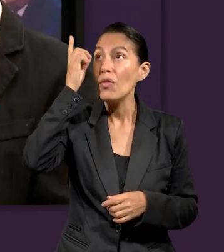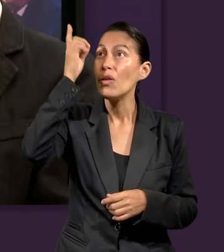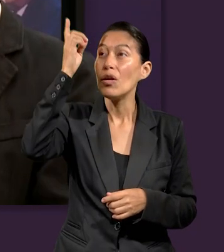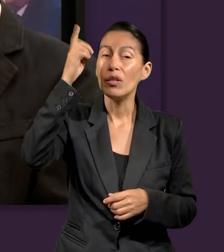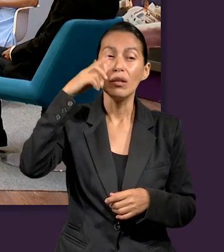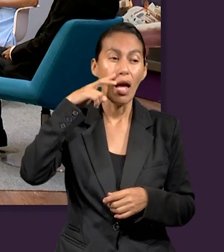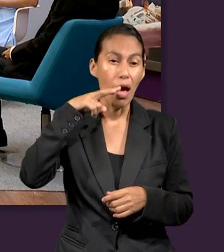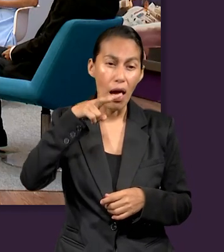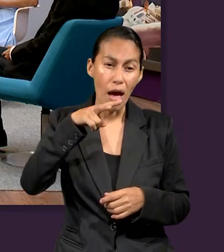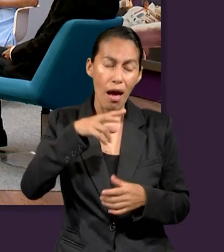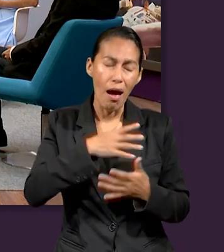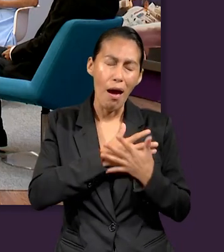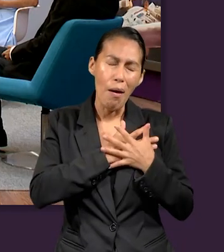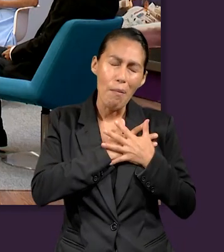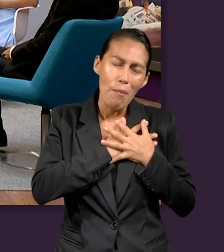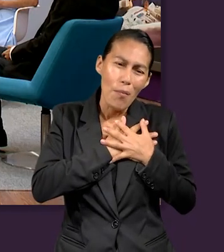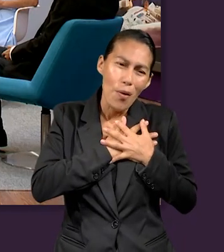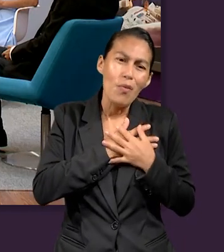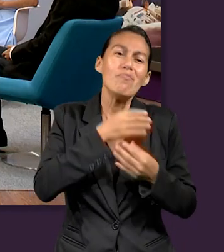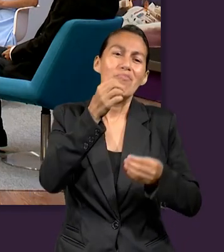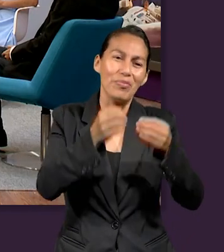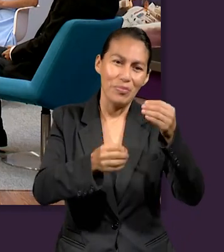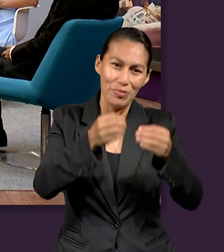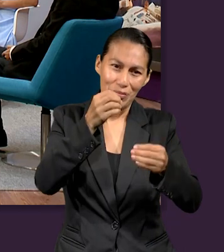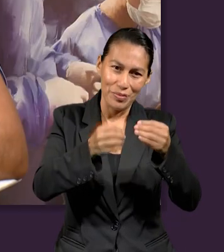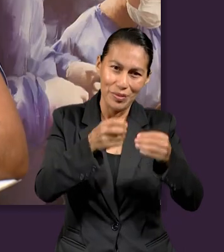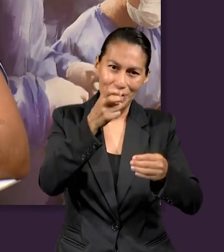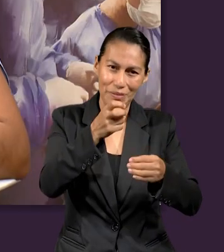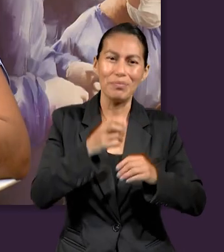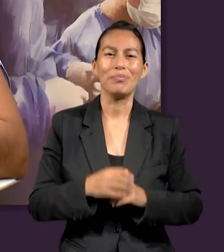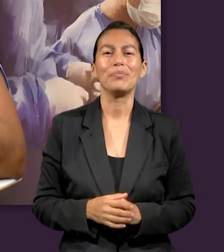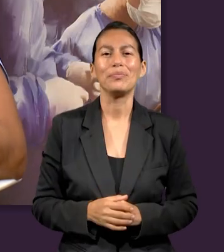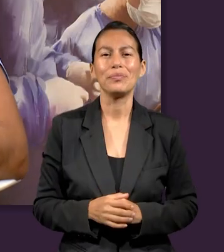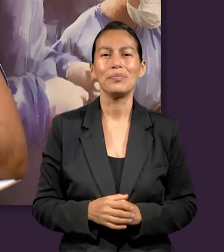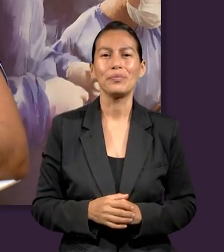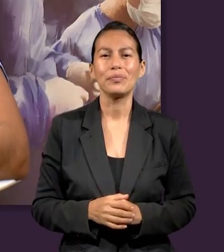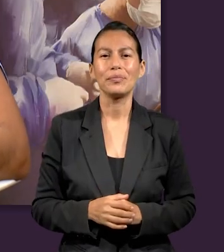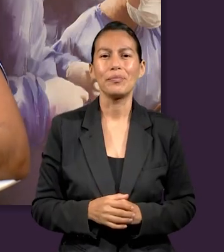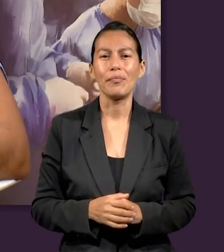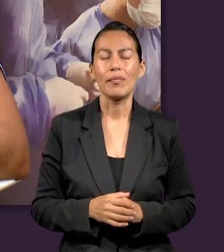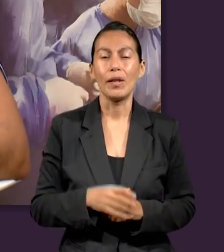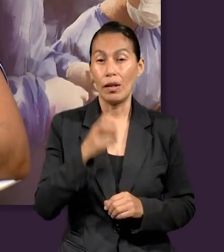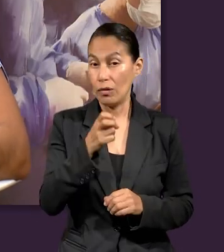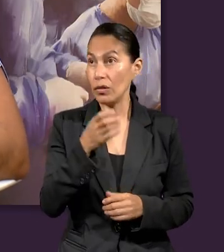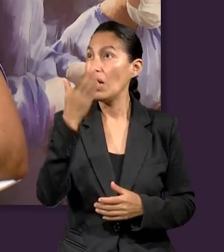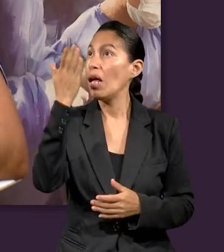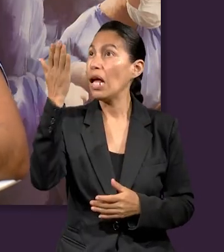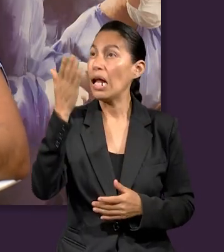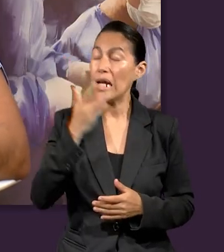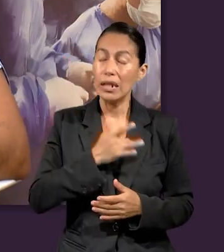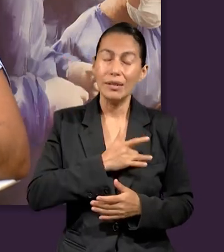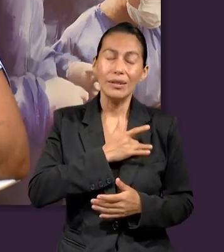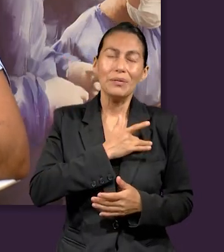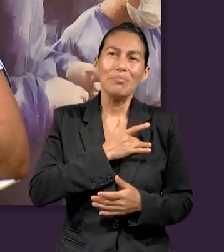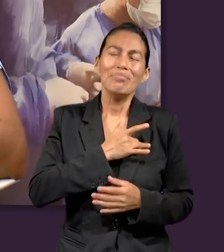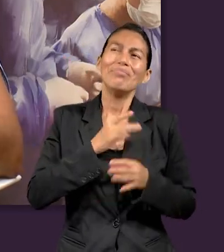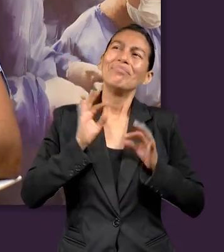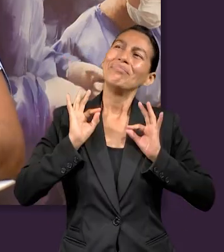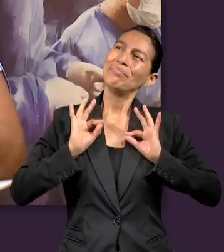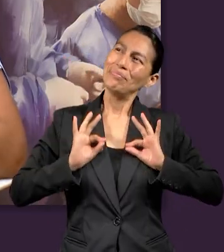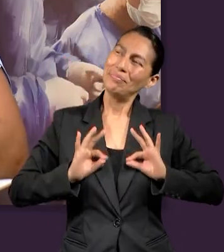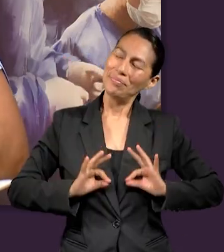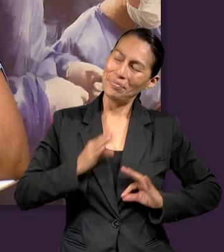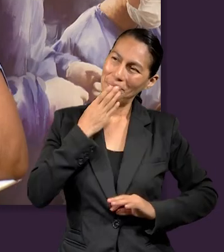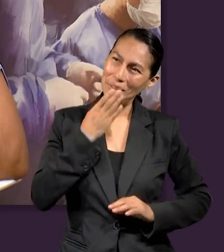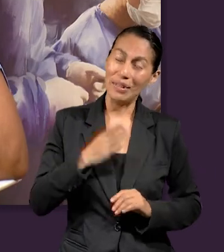amor, ¿no? Y finalmente es para, para, lo va a hacer para hacernos sentir bien ante el